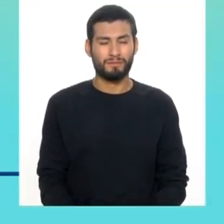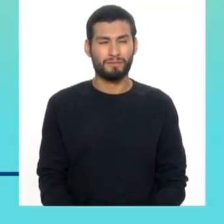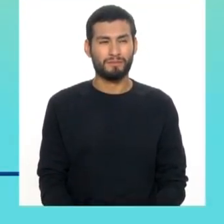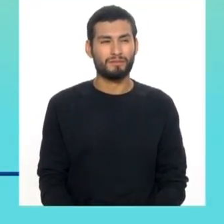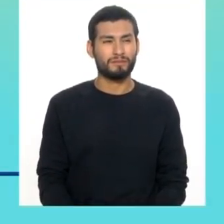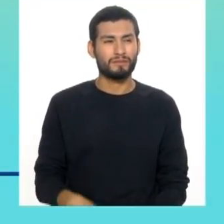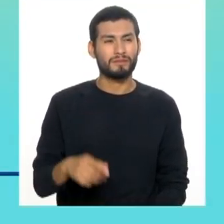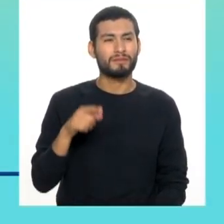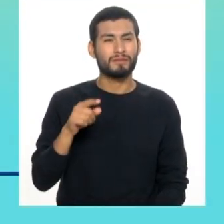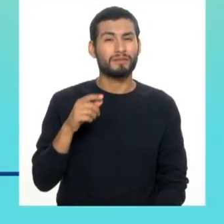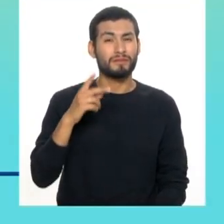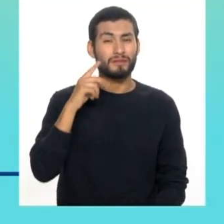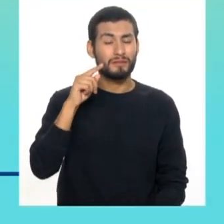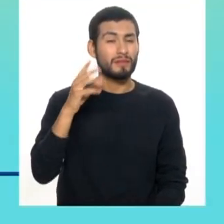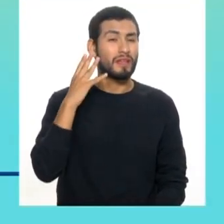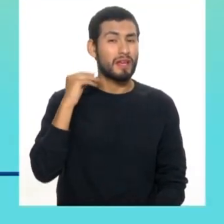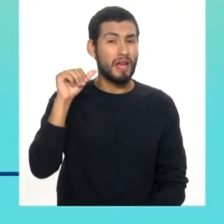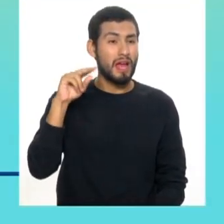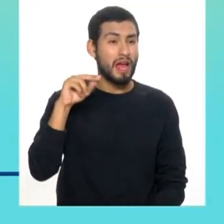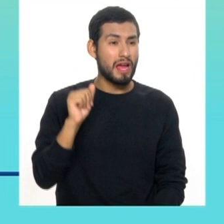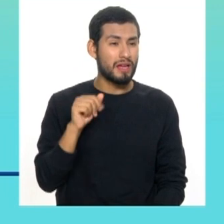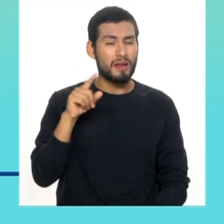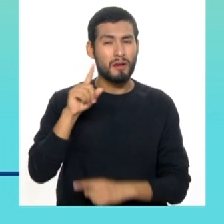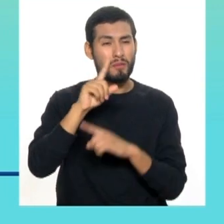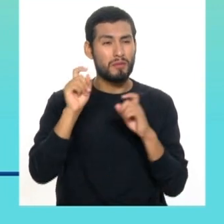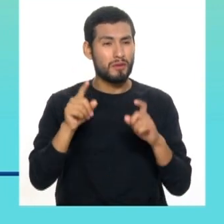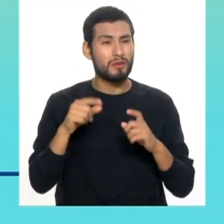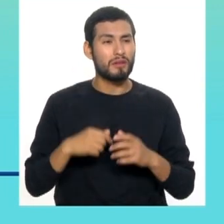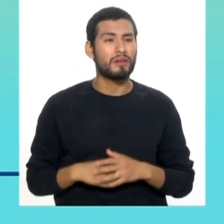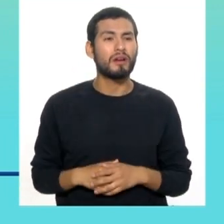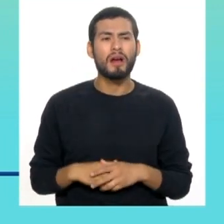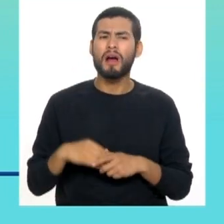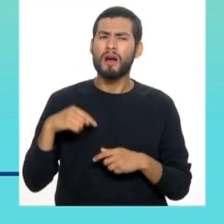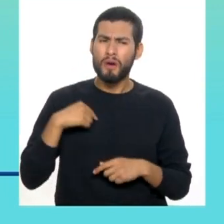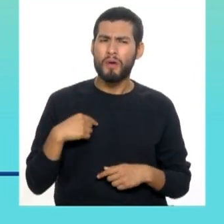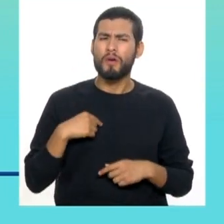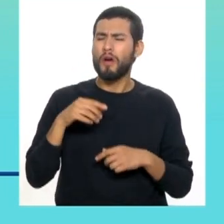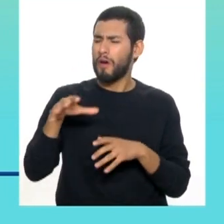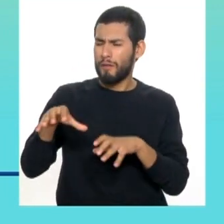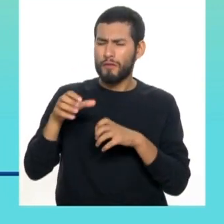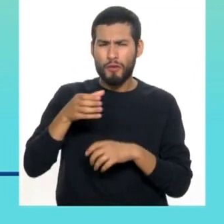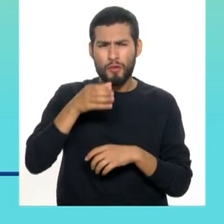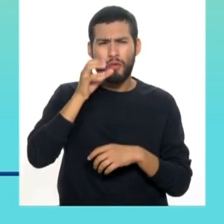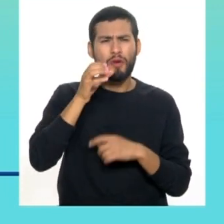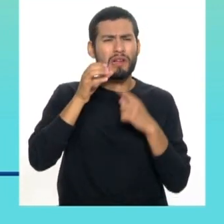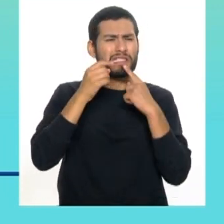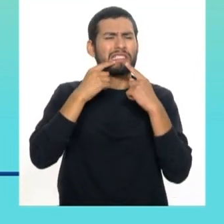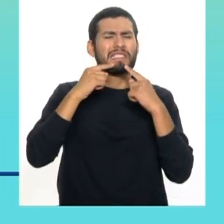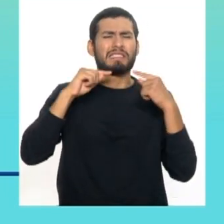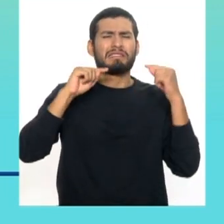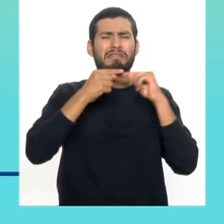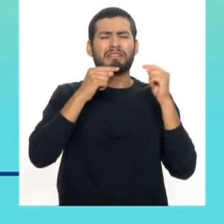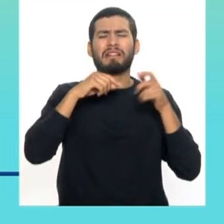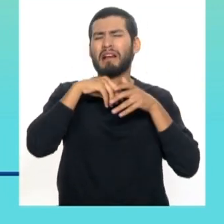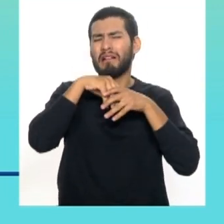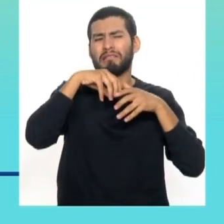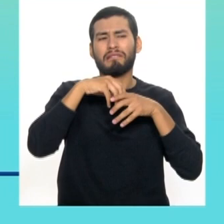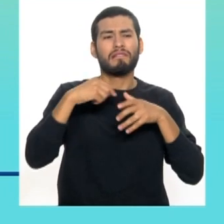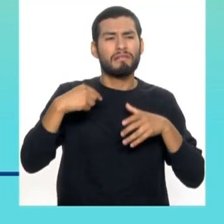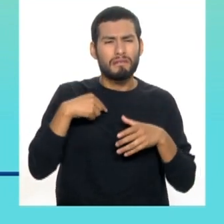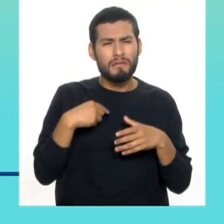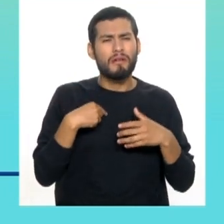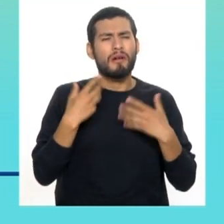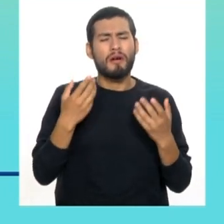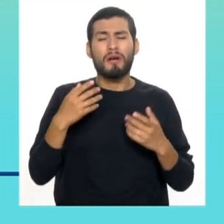Es de Facebook, de Chiclayo. Ana nos pregunta, cada vez que tomo algo frío, me duelen las encías. He probado